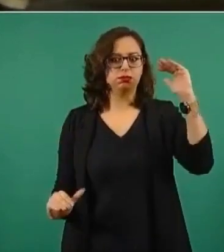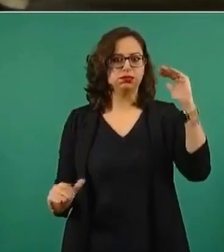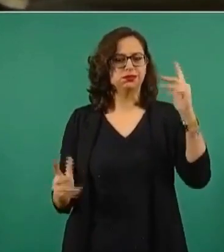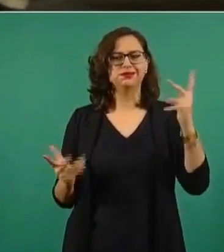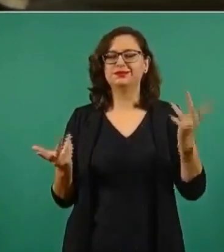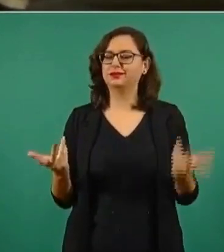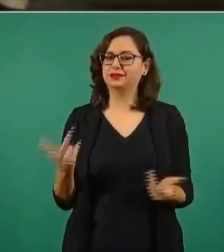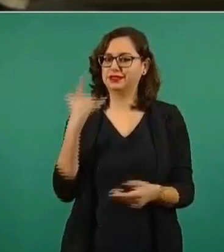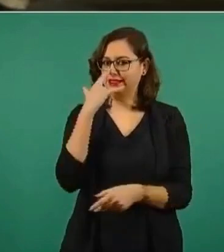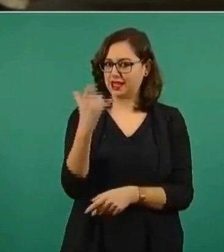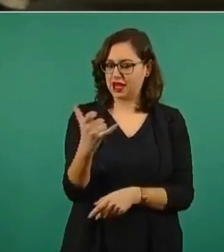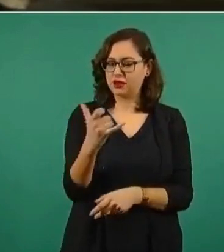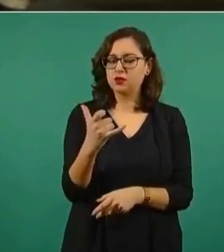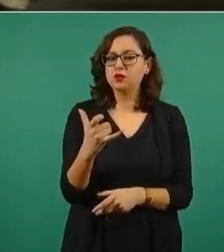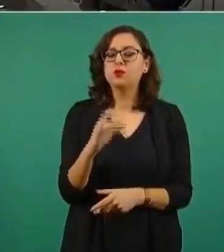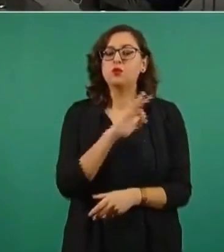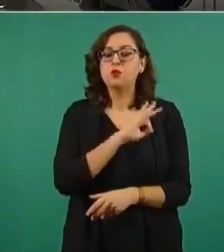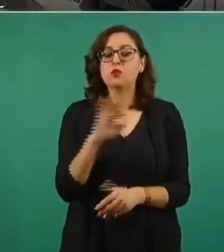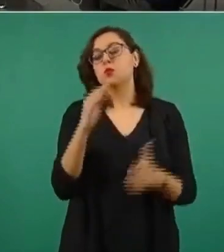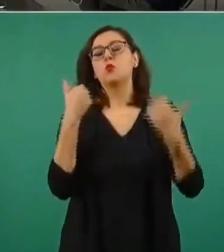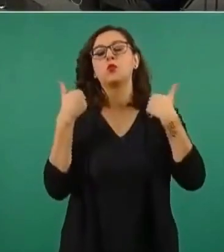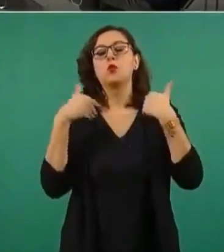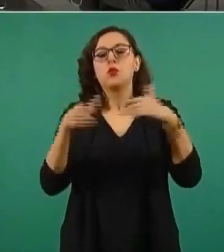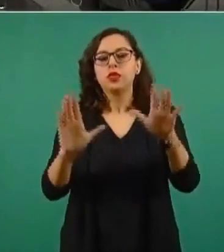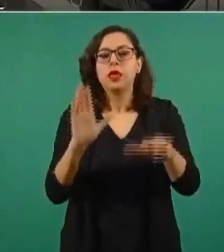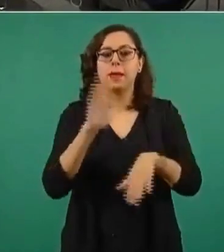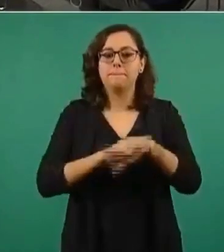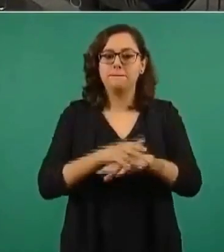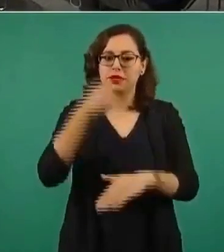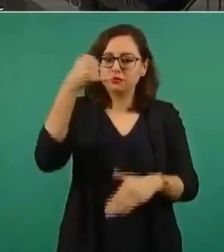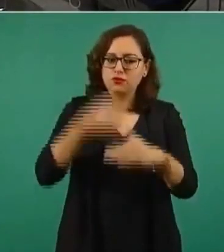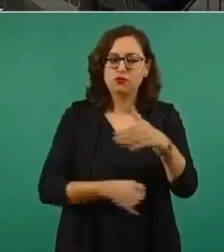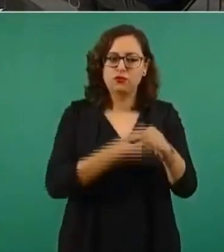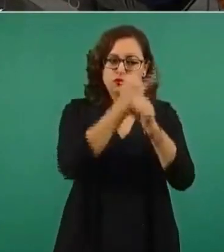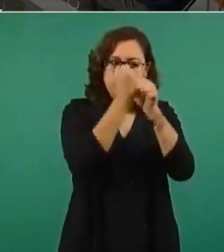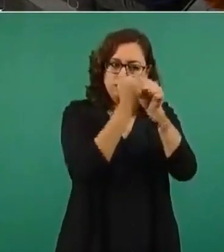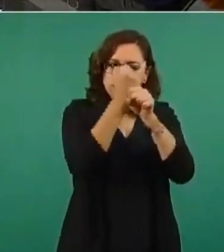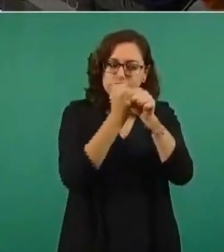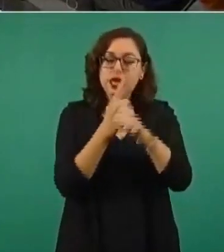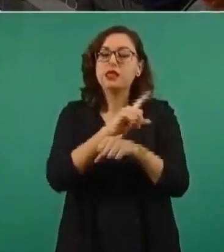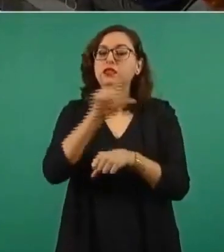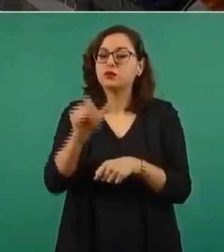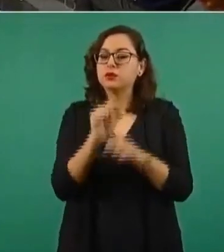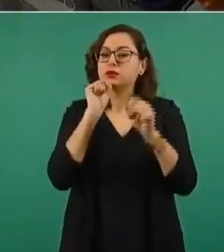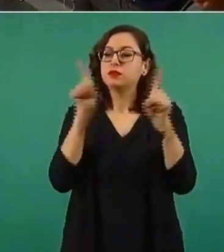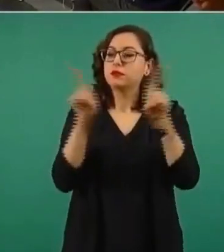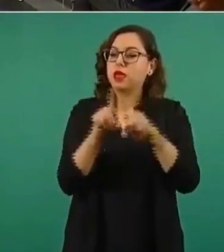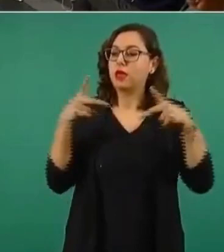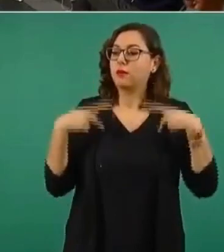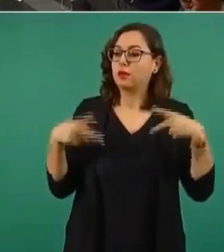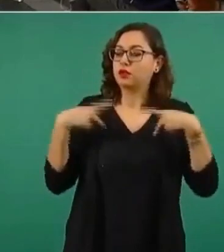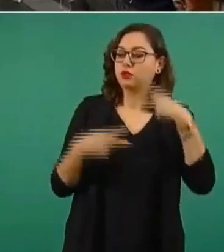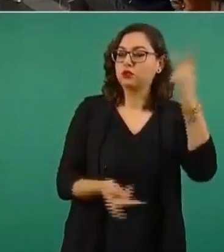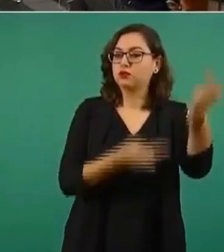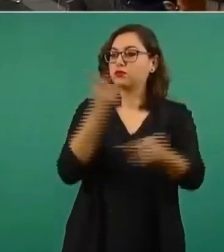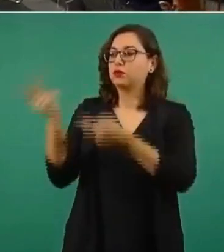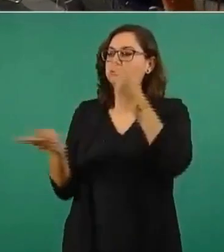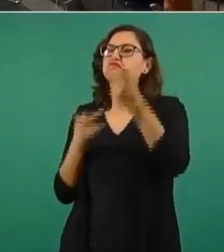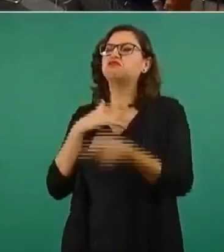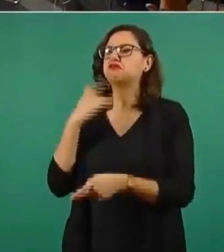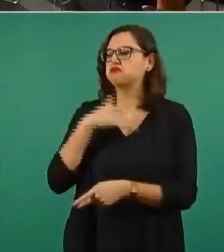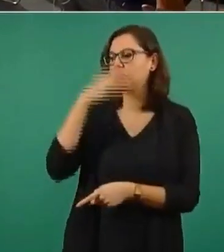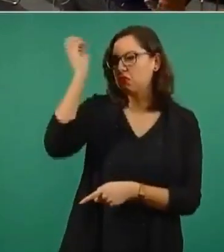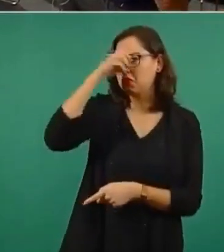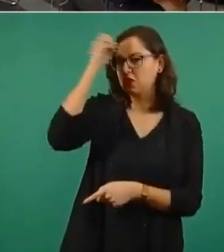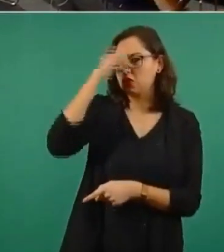Y ojalá se pudiera considerar que se haga una consulta de los mexicanos sobre la nacionalización del